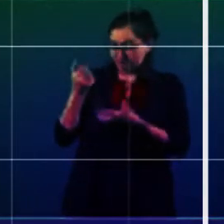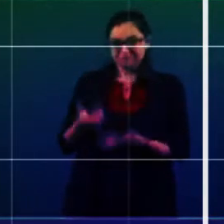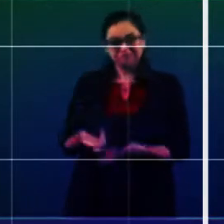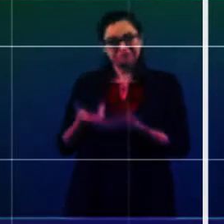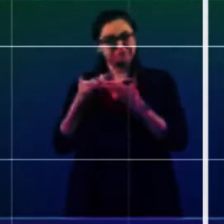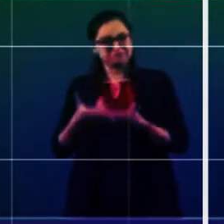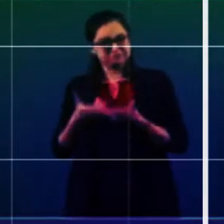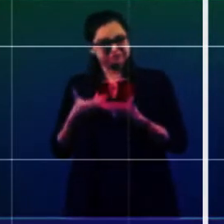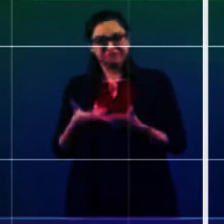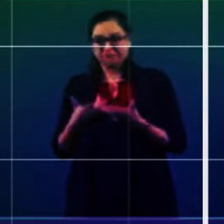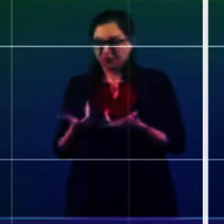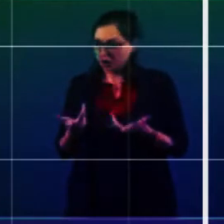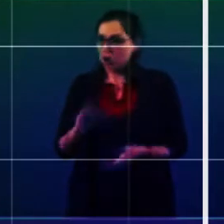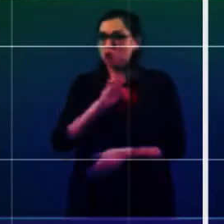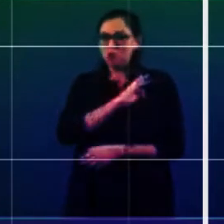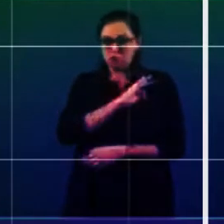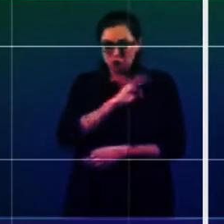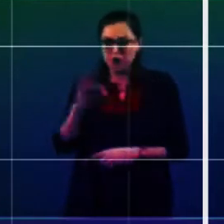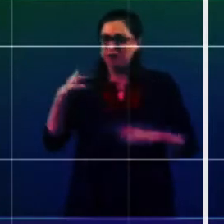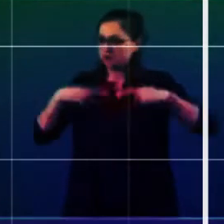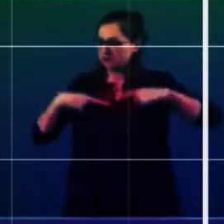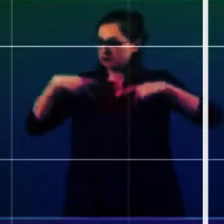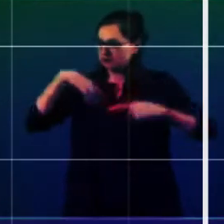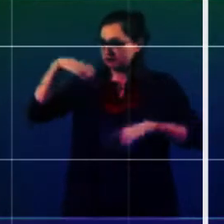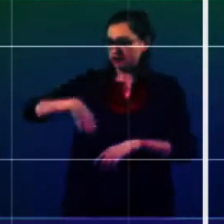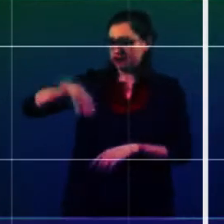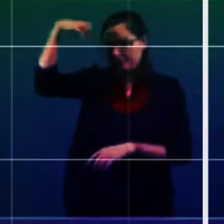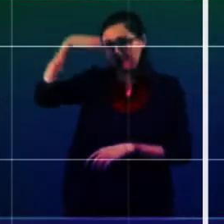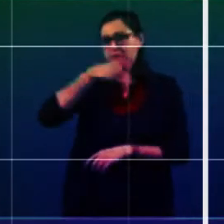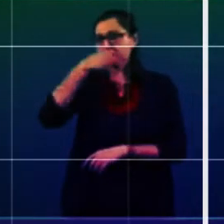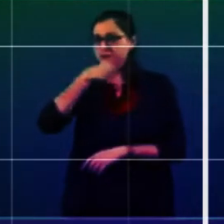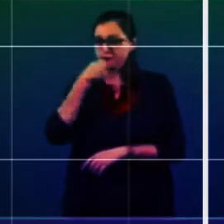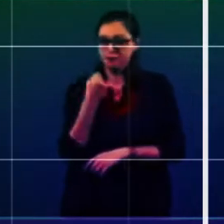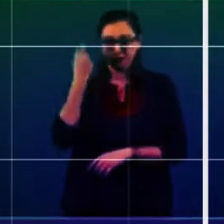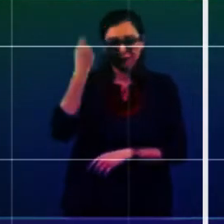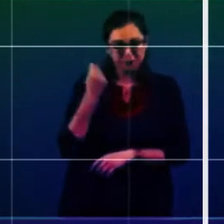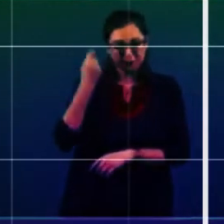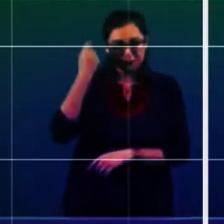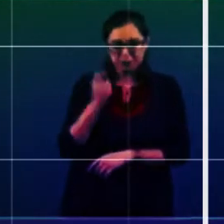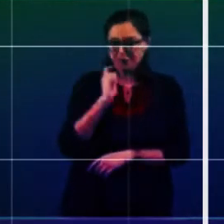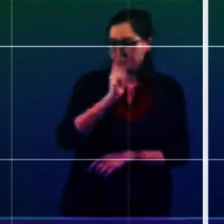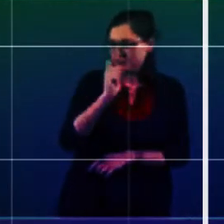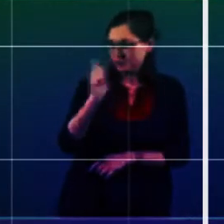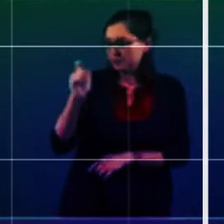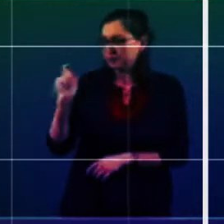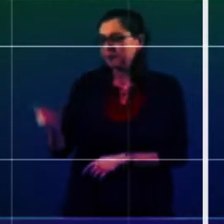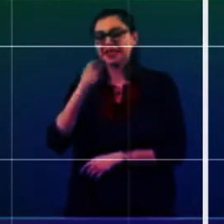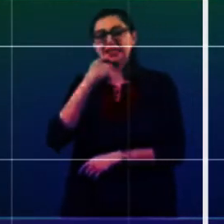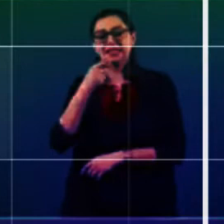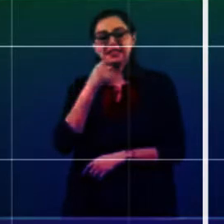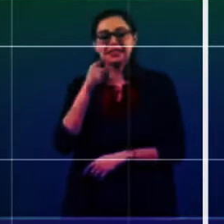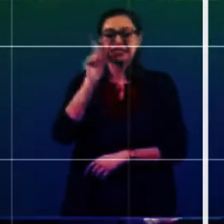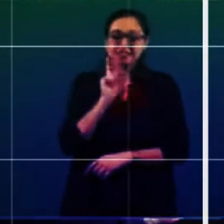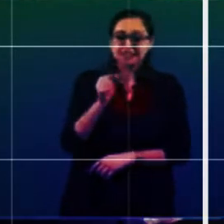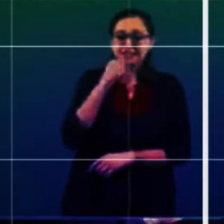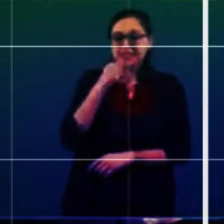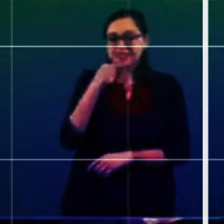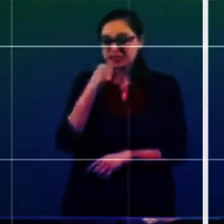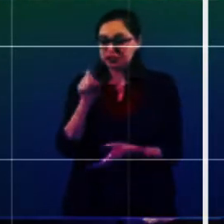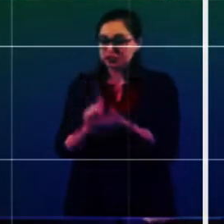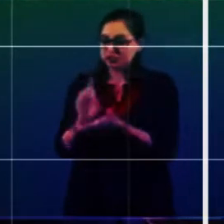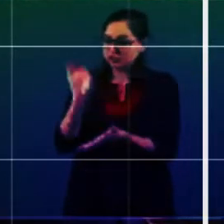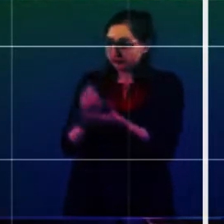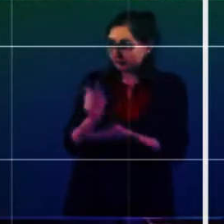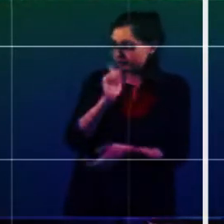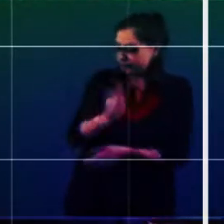pensiones para adultos mayores, pensiones para niñas, niños con discapacidad, becas,